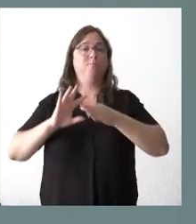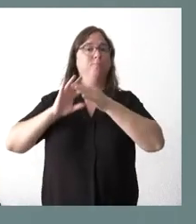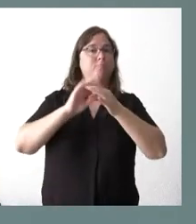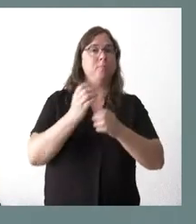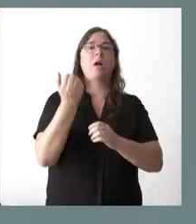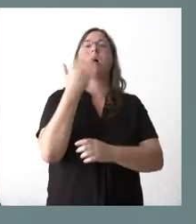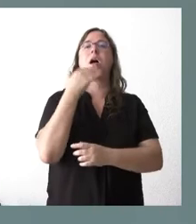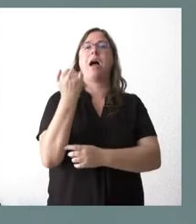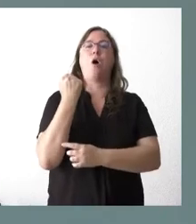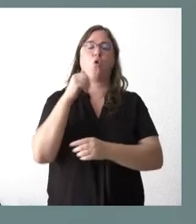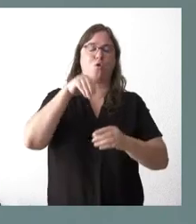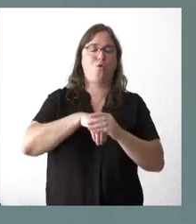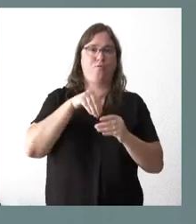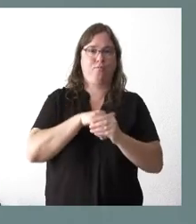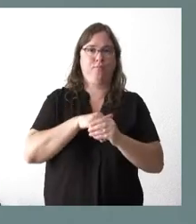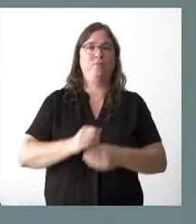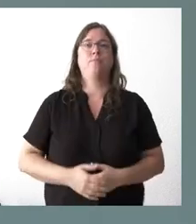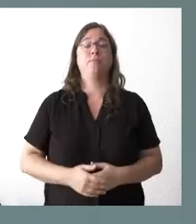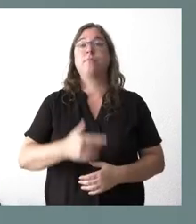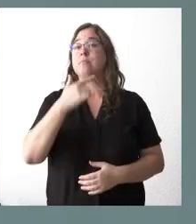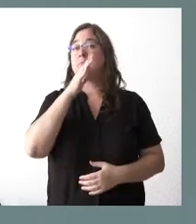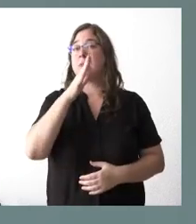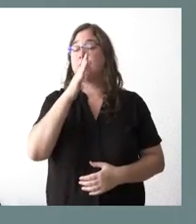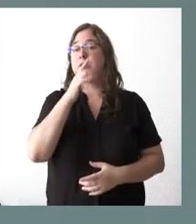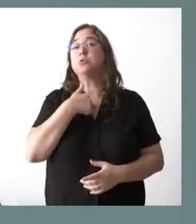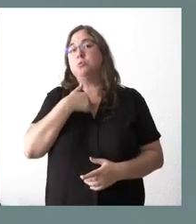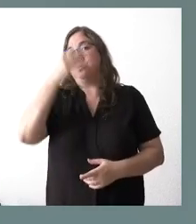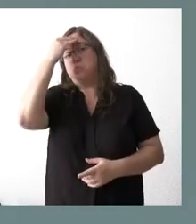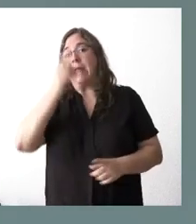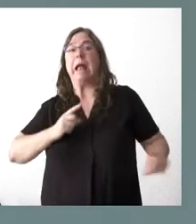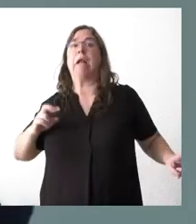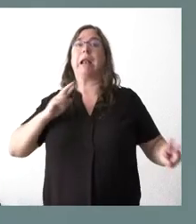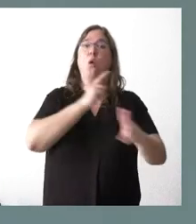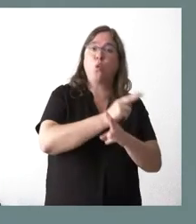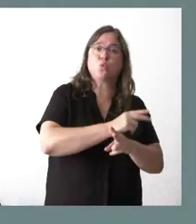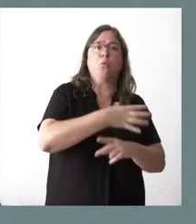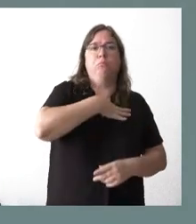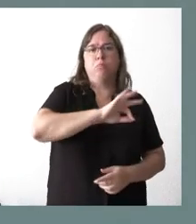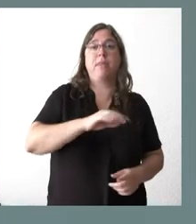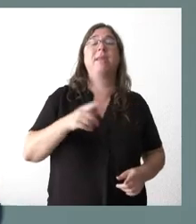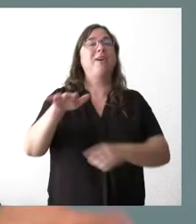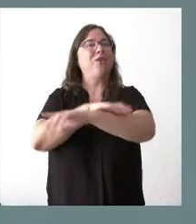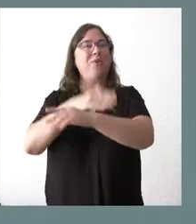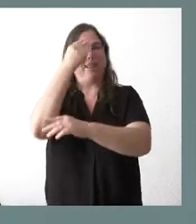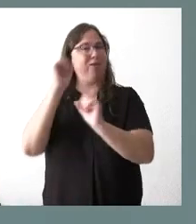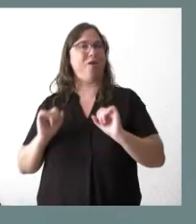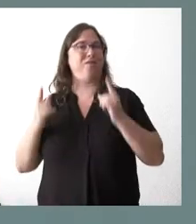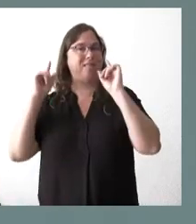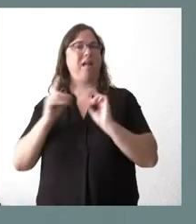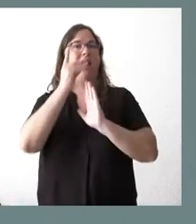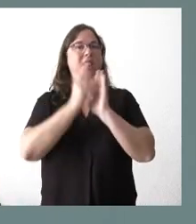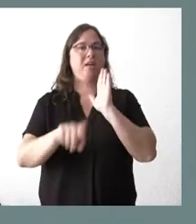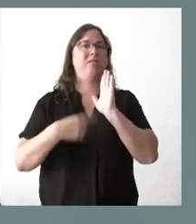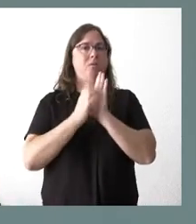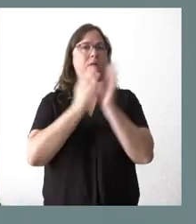nuestra posición y la pregunta que usted hacía es la posibilidad de un recurso en torno a la primera fase, que el Gobierno da por cerrada, que es el decreto ley que se